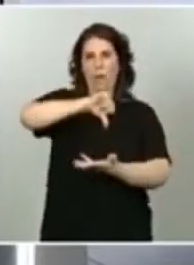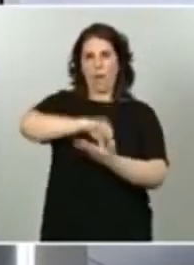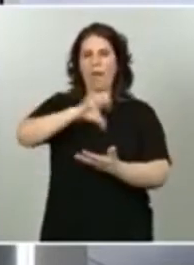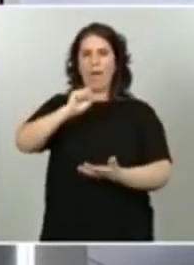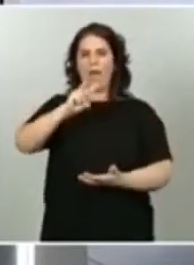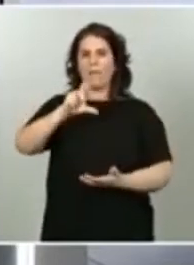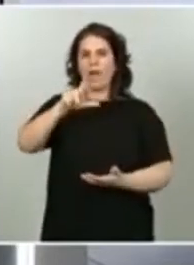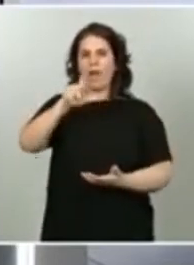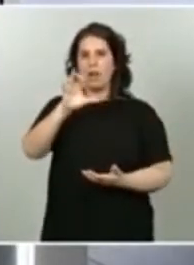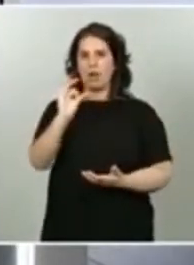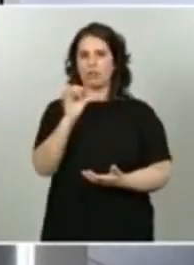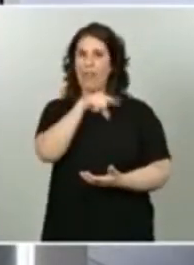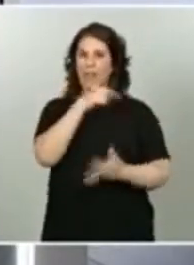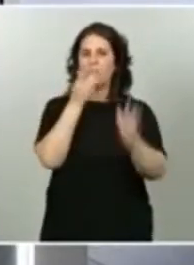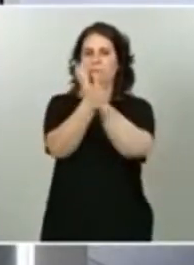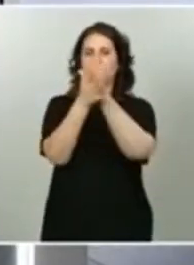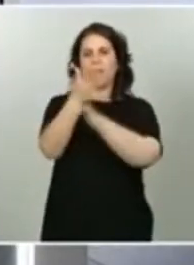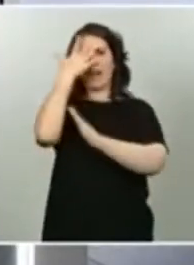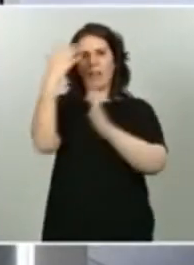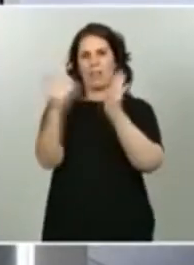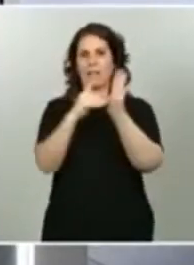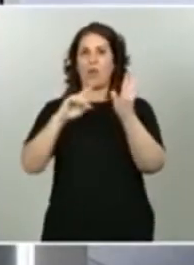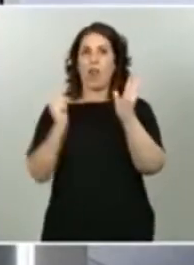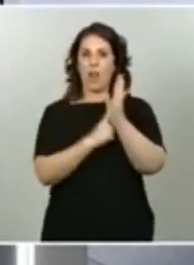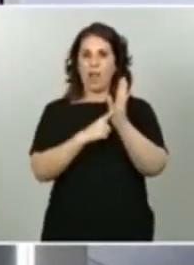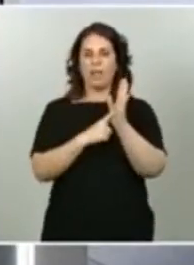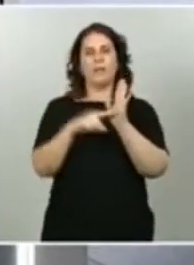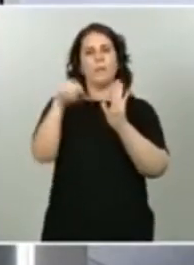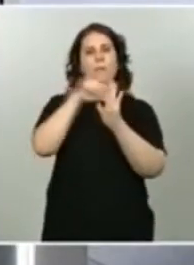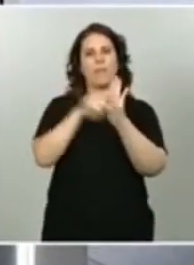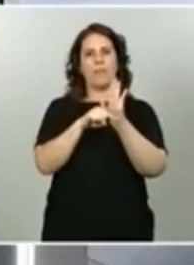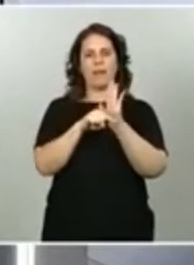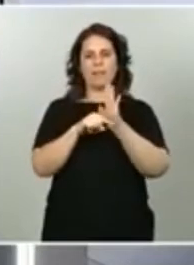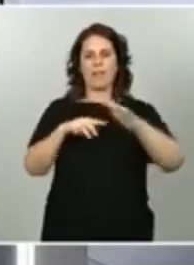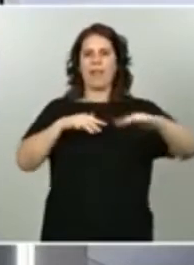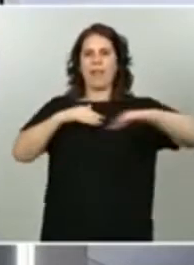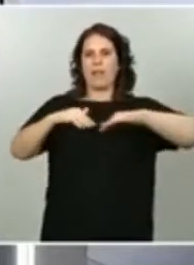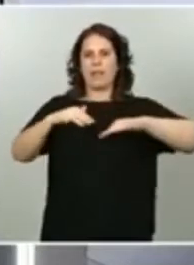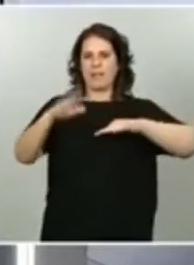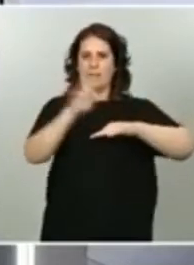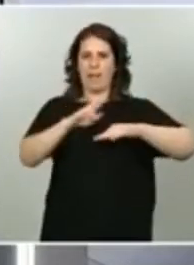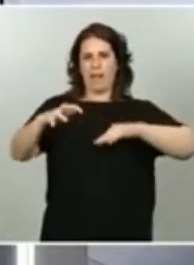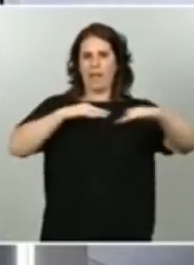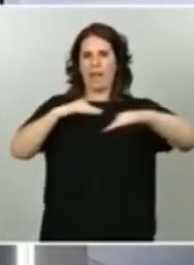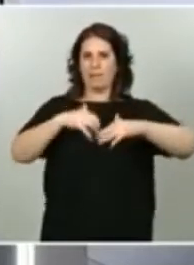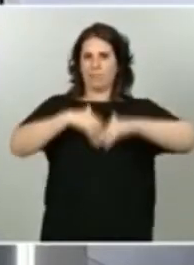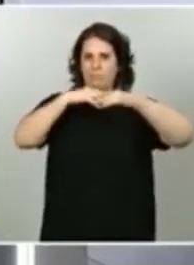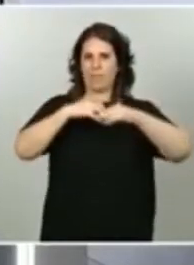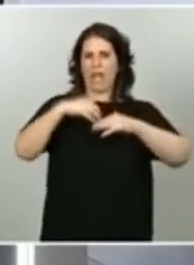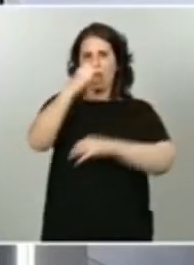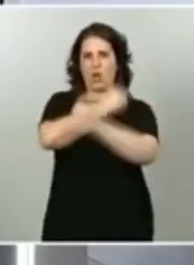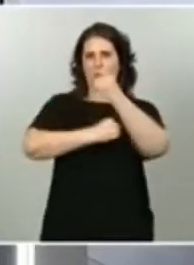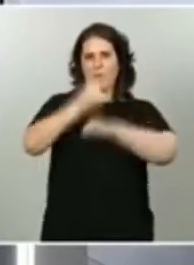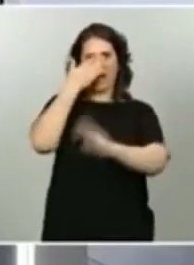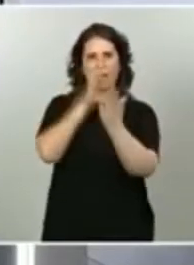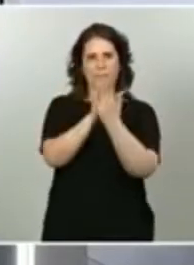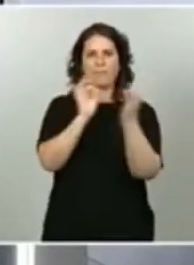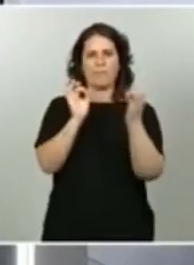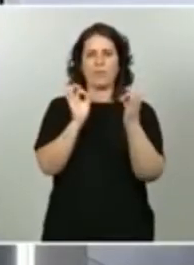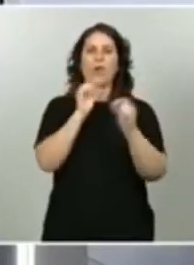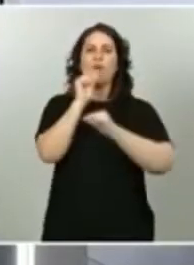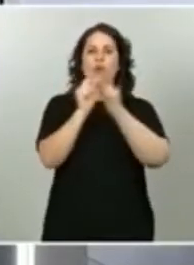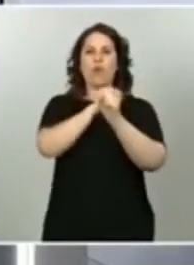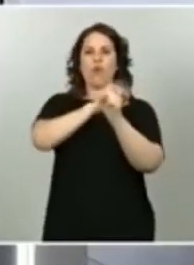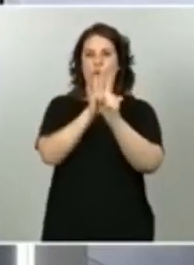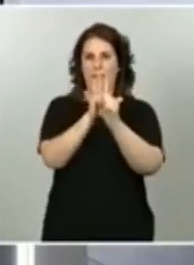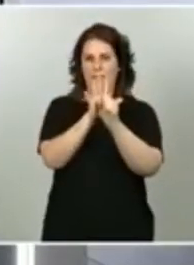explicar el Real Decreto Ley de Medidas de Reactivación Económica para hacer frente a COVID-19 en los ámbitos del